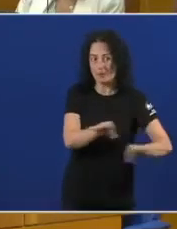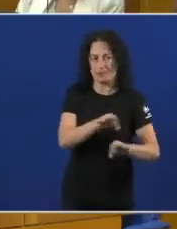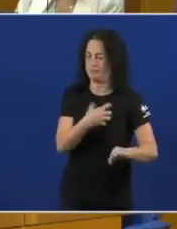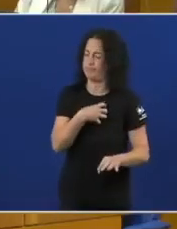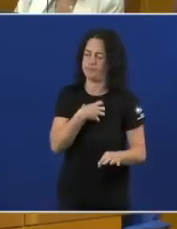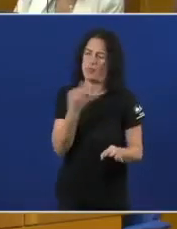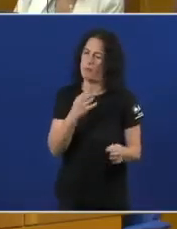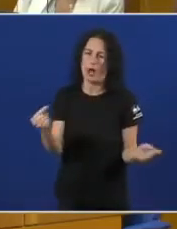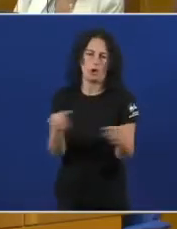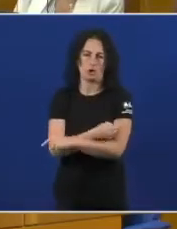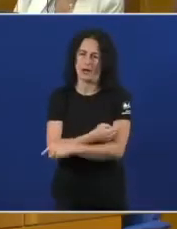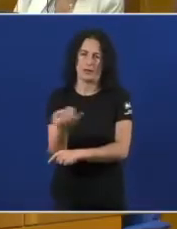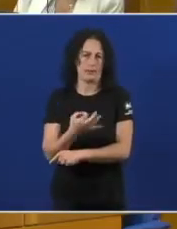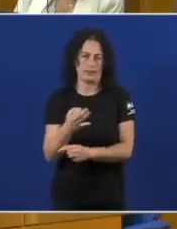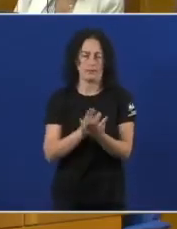Contraria